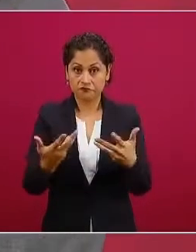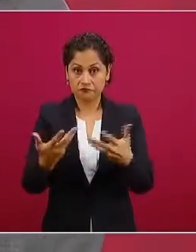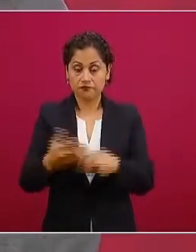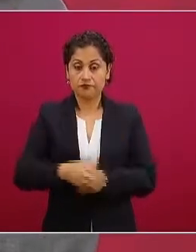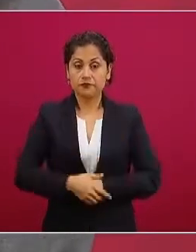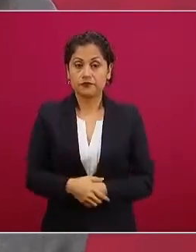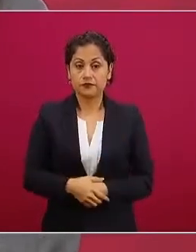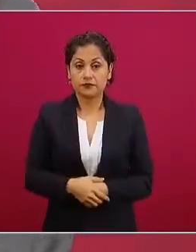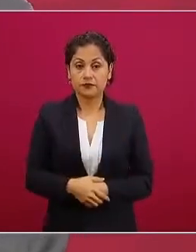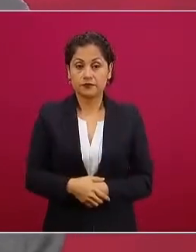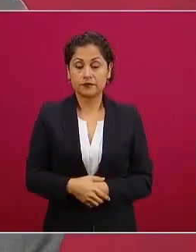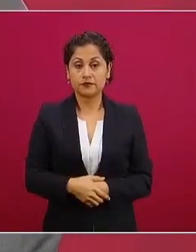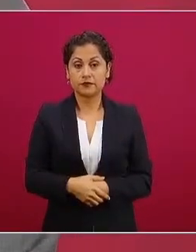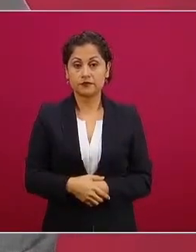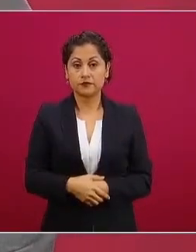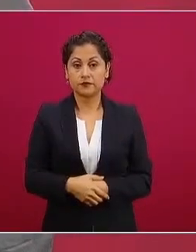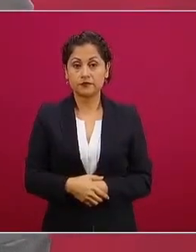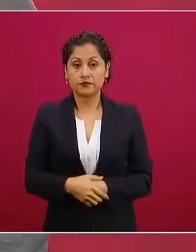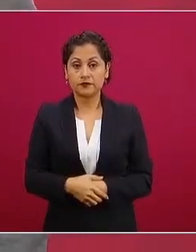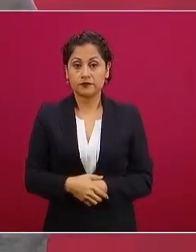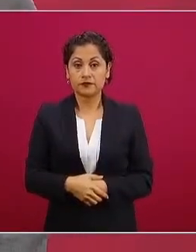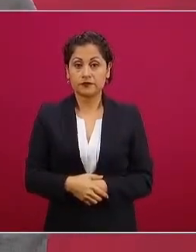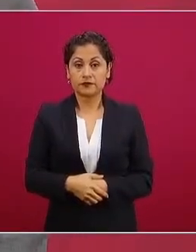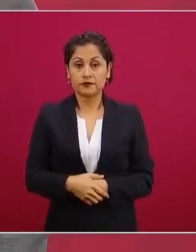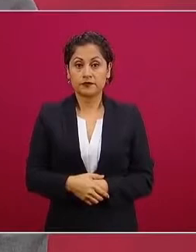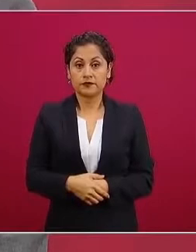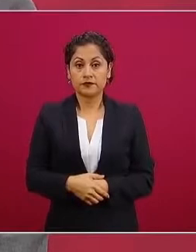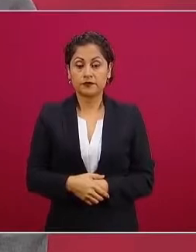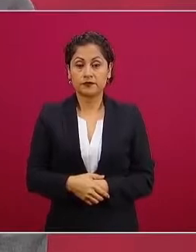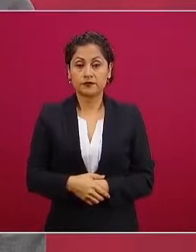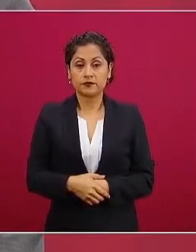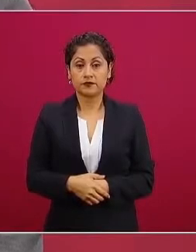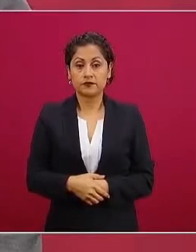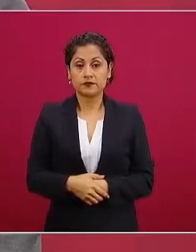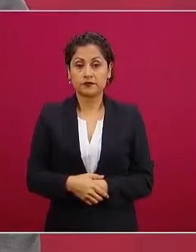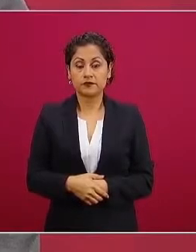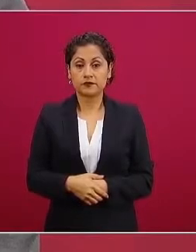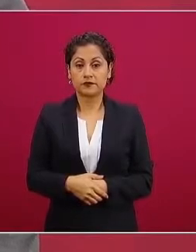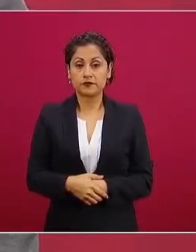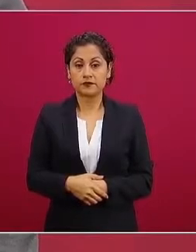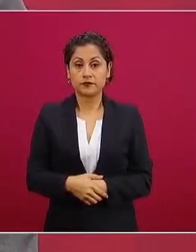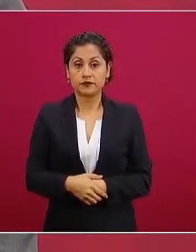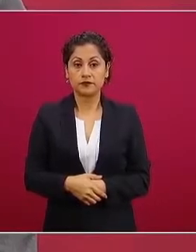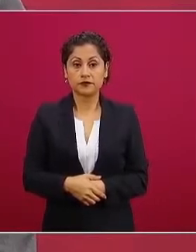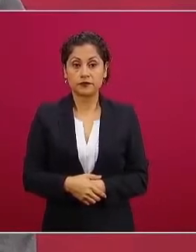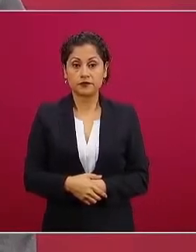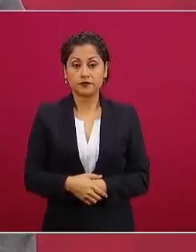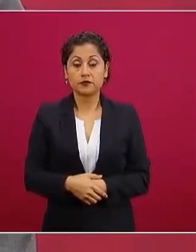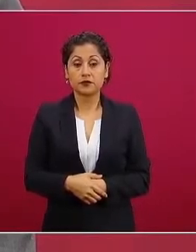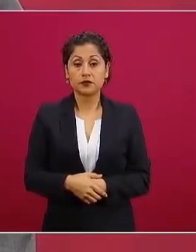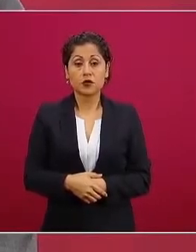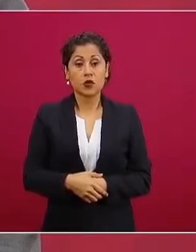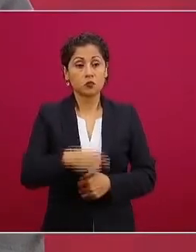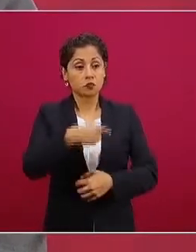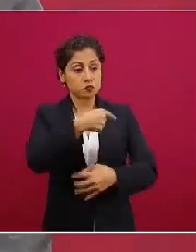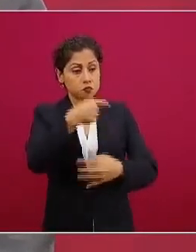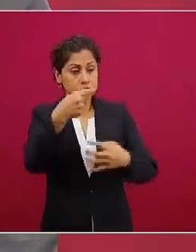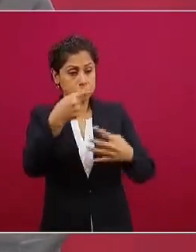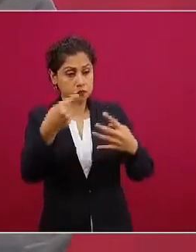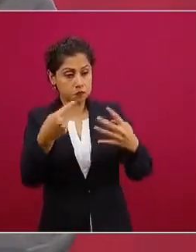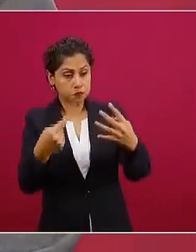lo cual, todo lo cual hará posible proteger